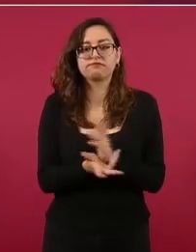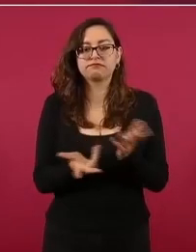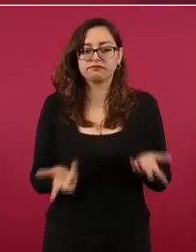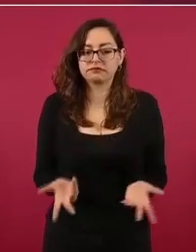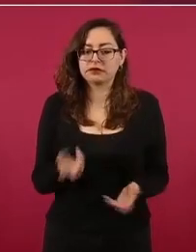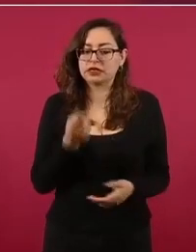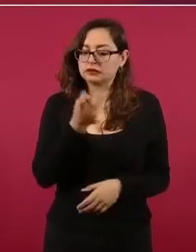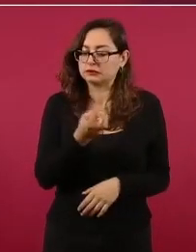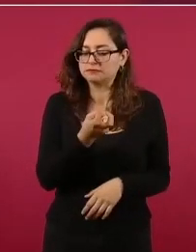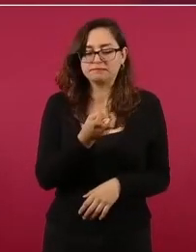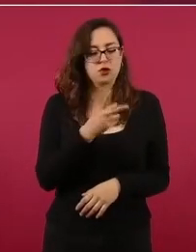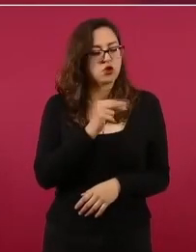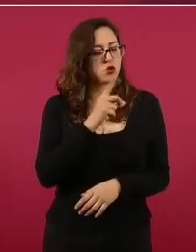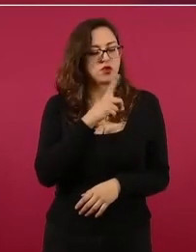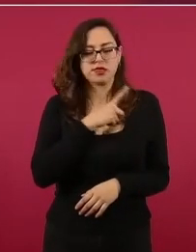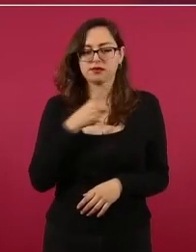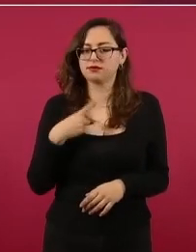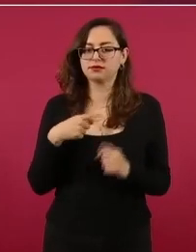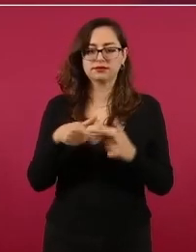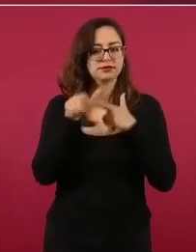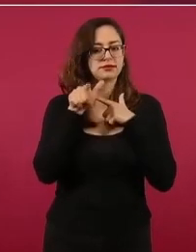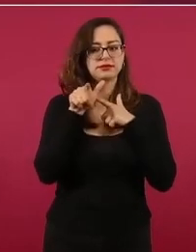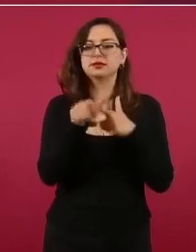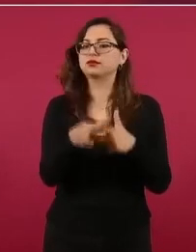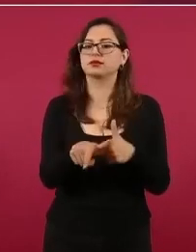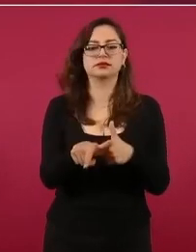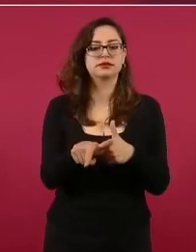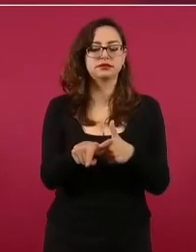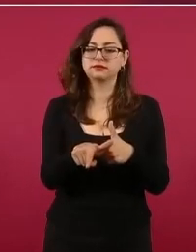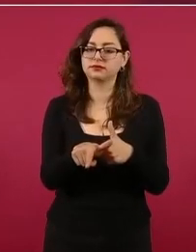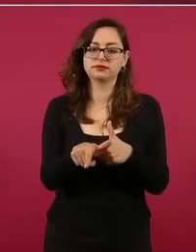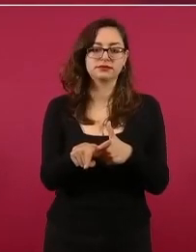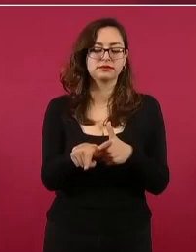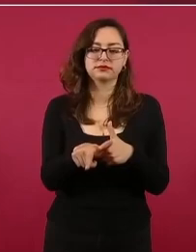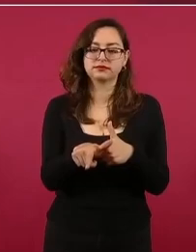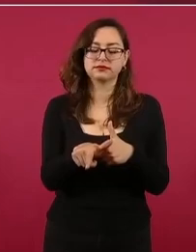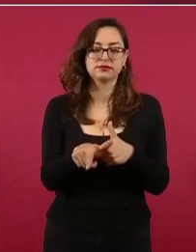se debe de permitir, no se puede permitir.